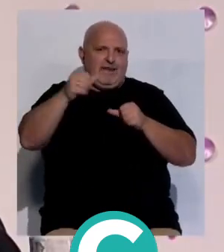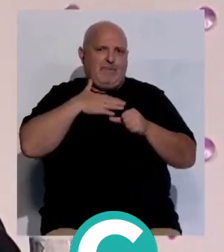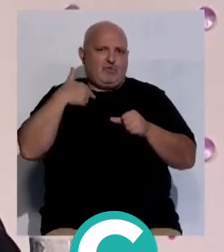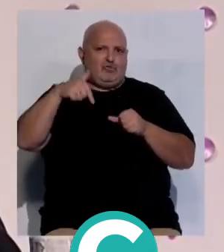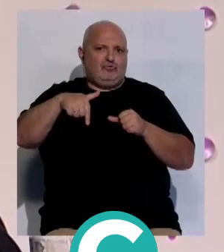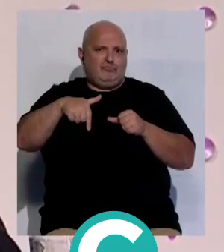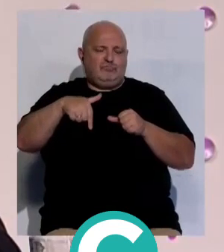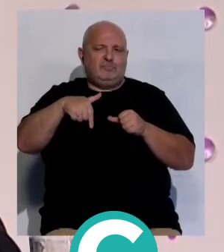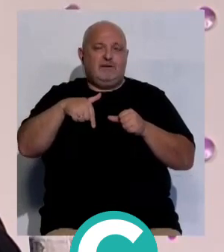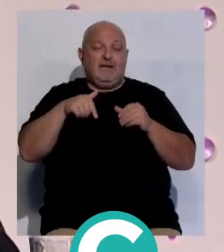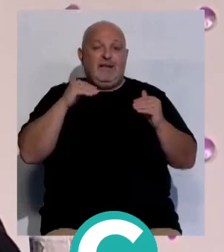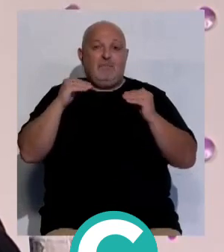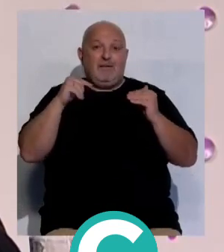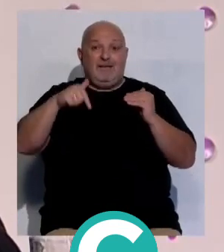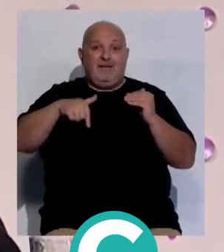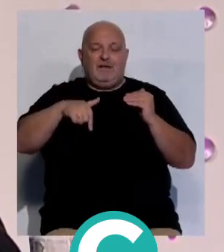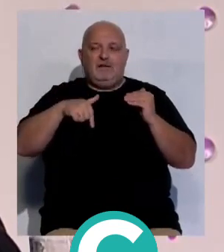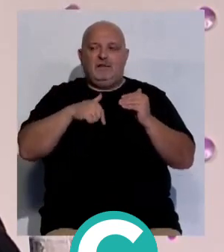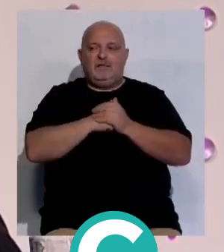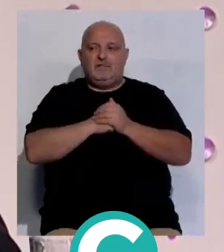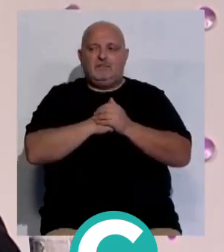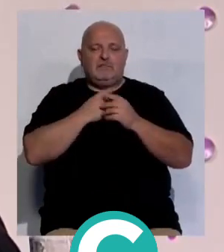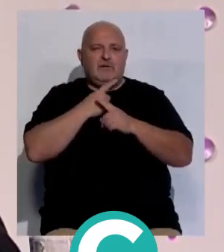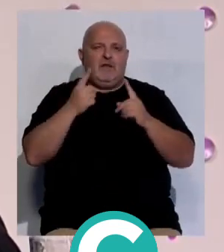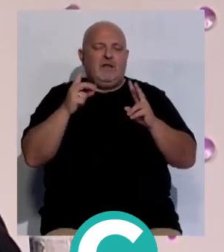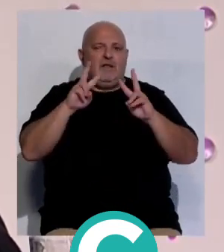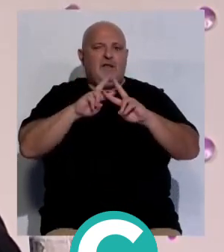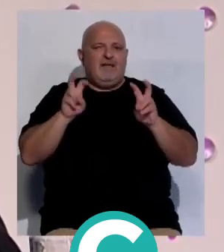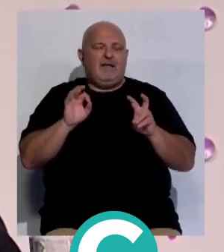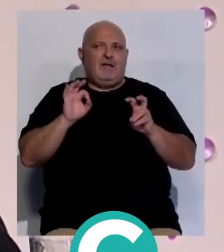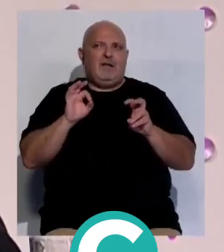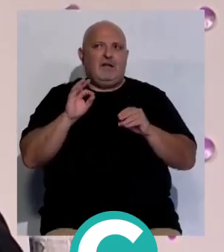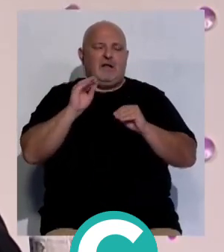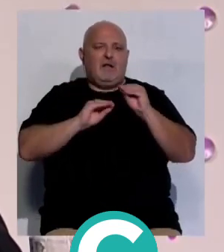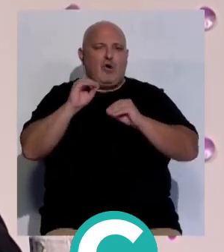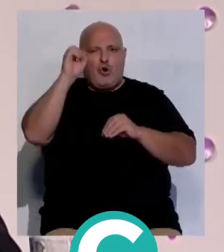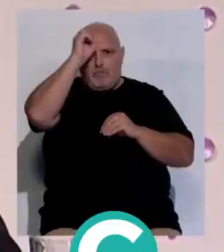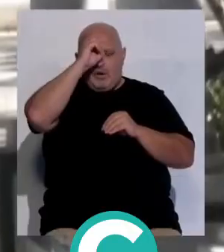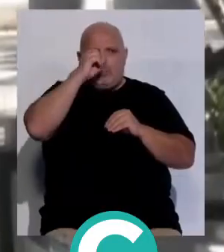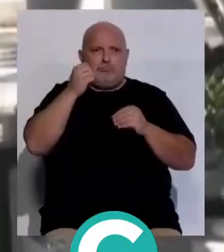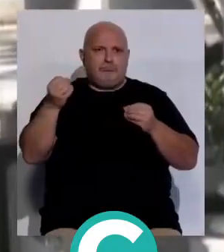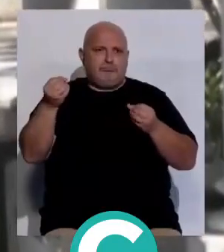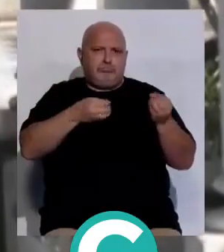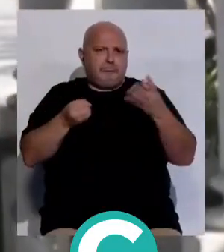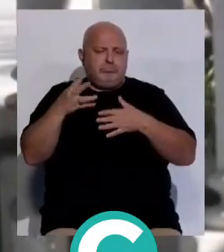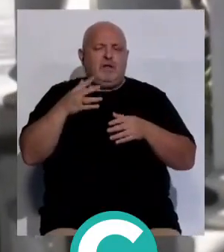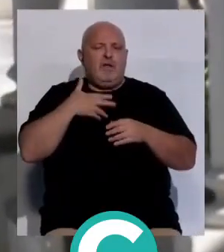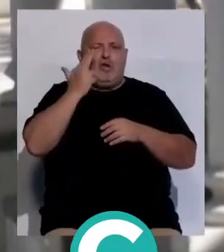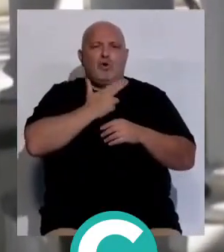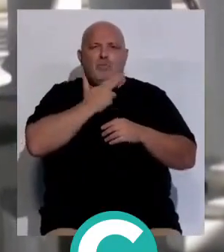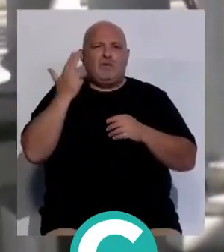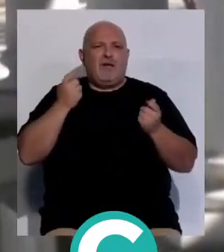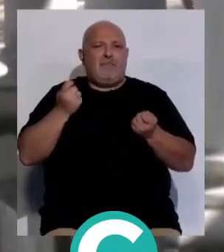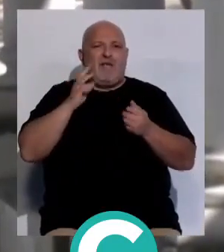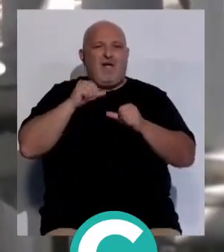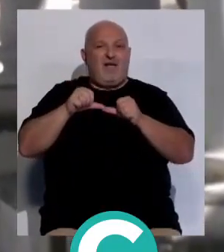Y por tanto, hasta ese momento, todo lo que hay serán opiniones y está bien. Respecto a sus compromisos de